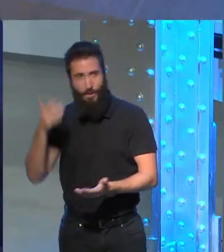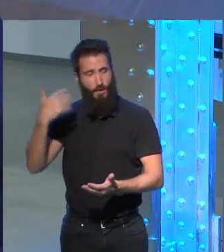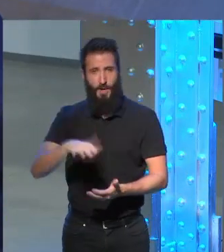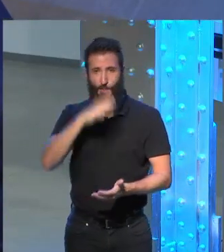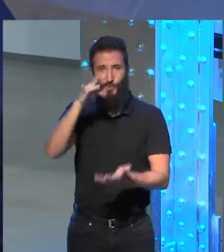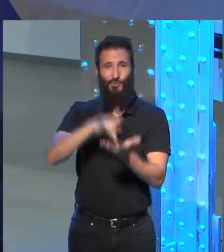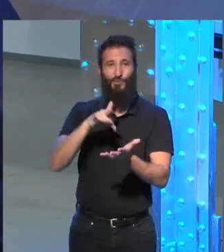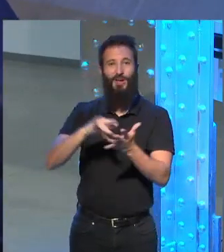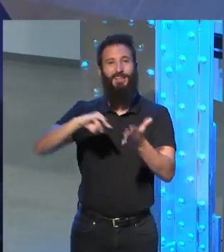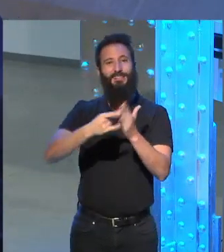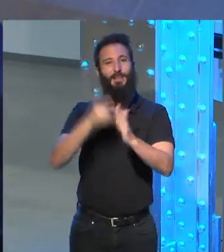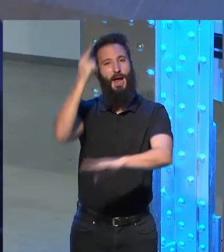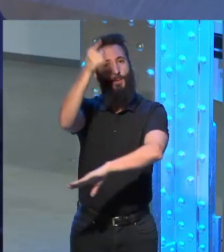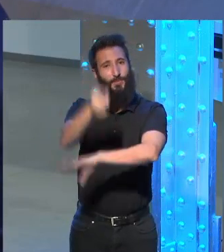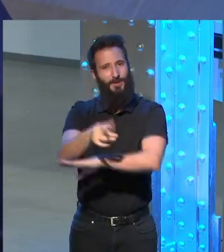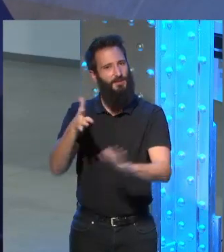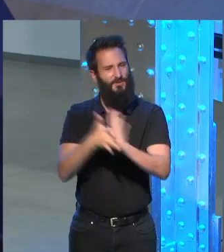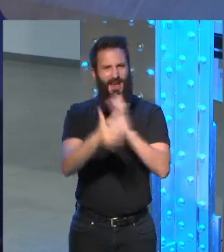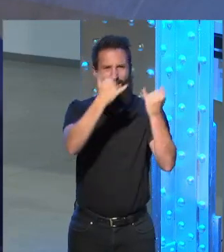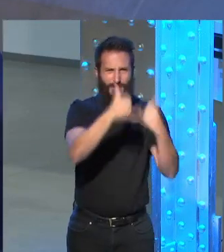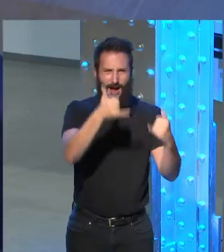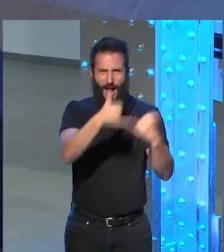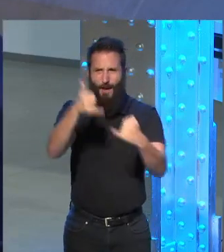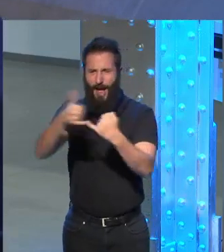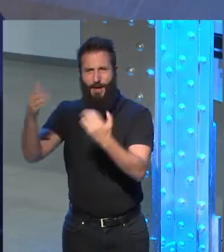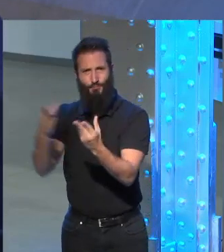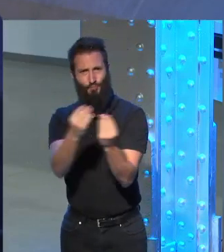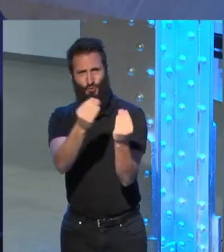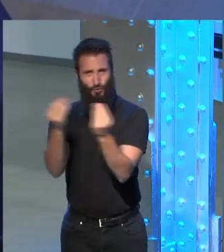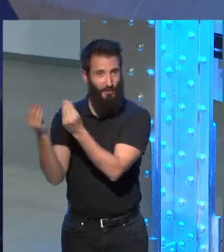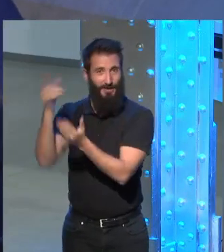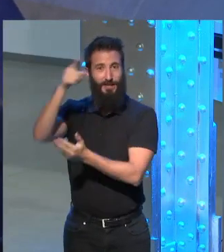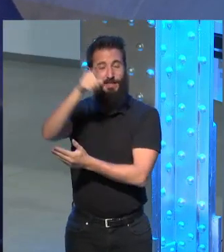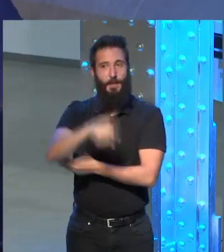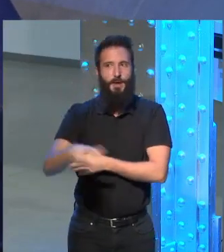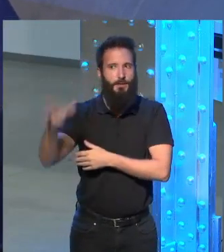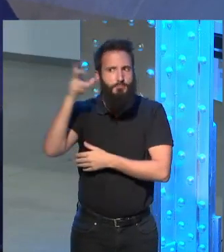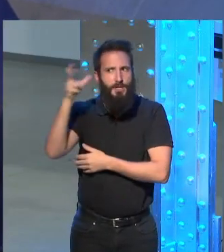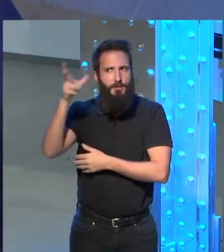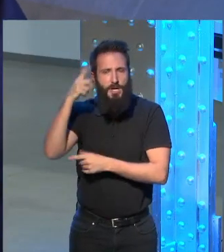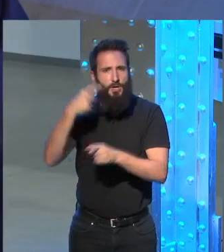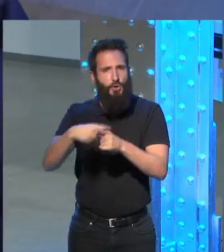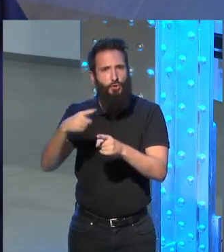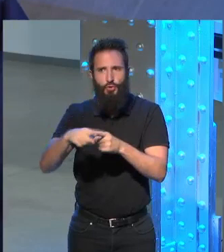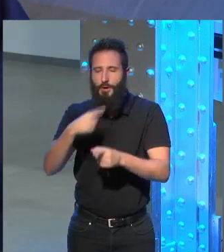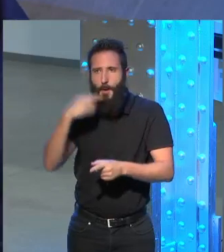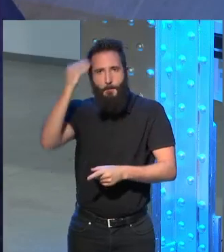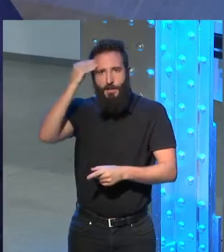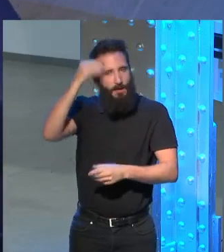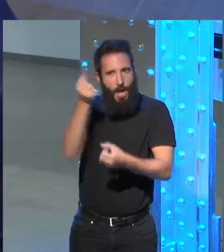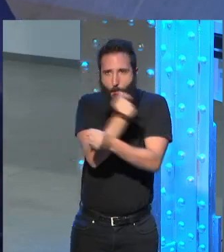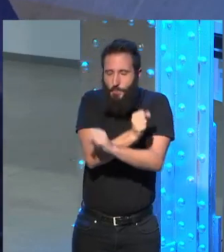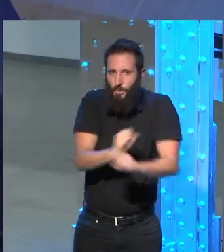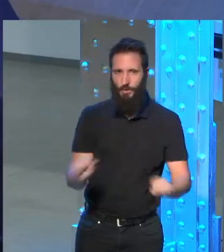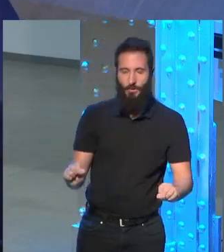lleno de espectáculos y oía contar algunas cosas que me parecían absolutamente inverosímiles